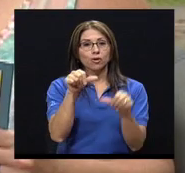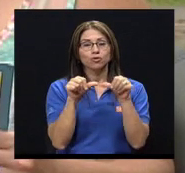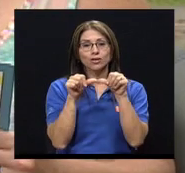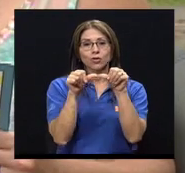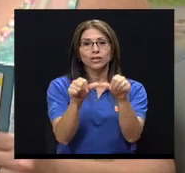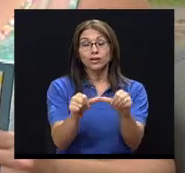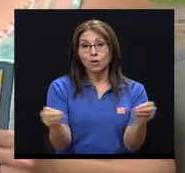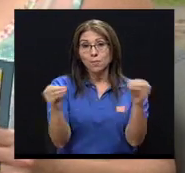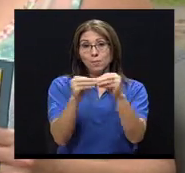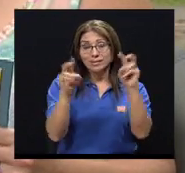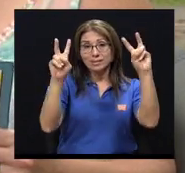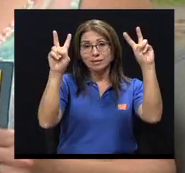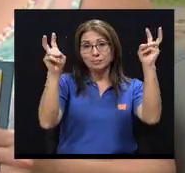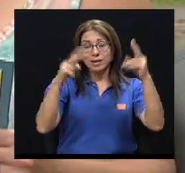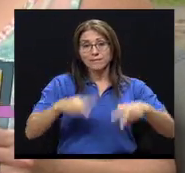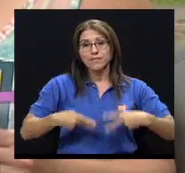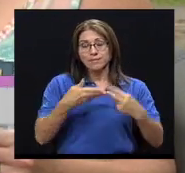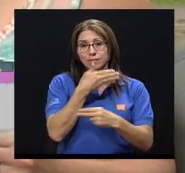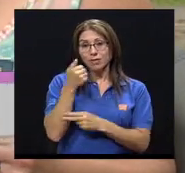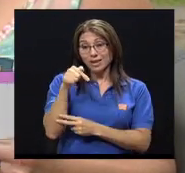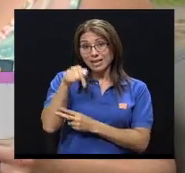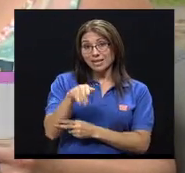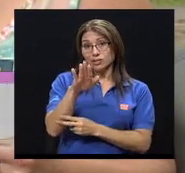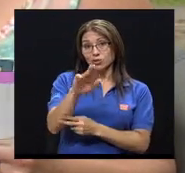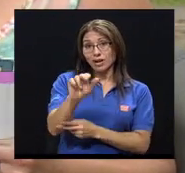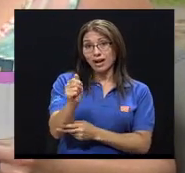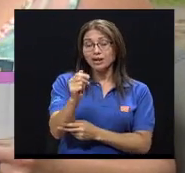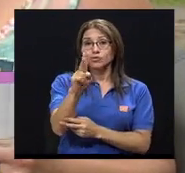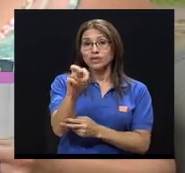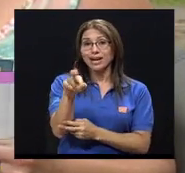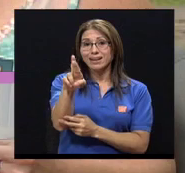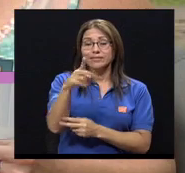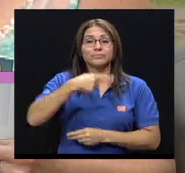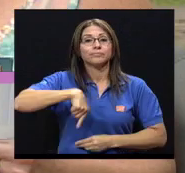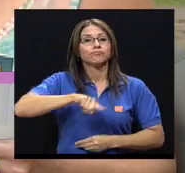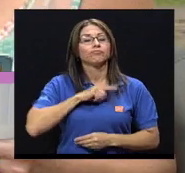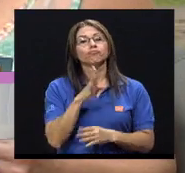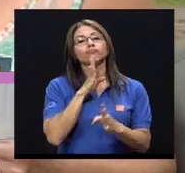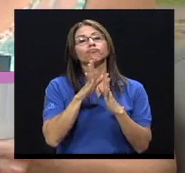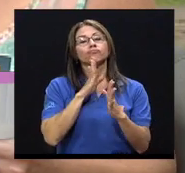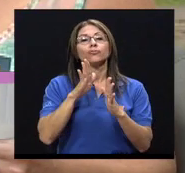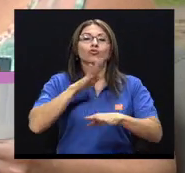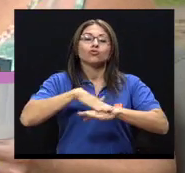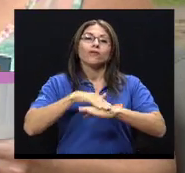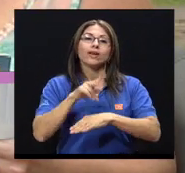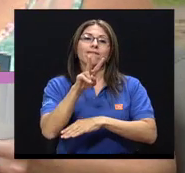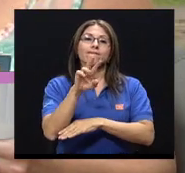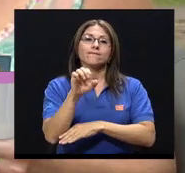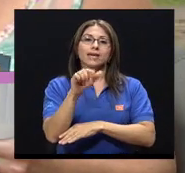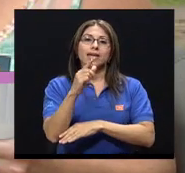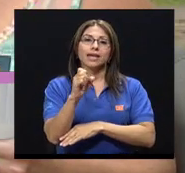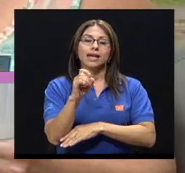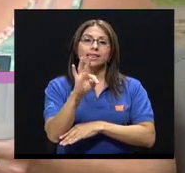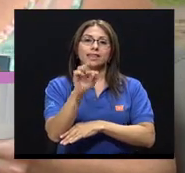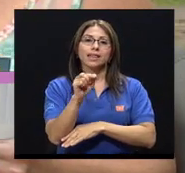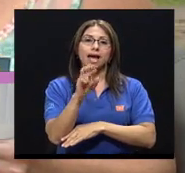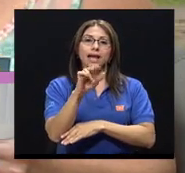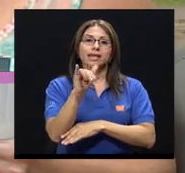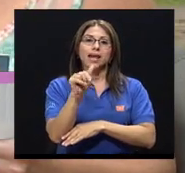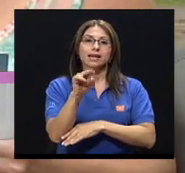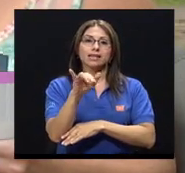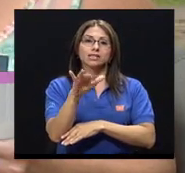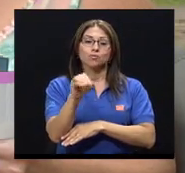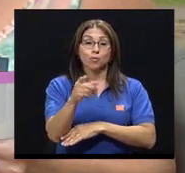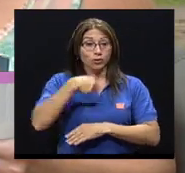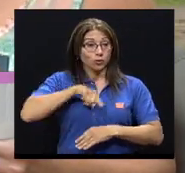Usted continúa con más de Vivir Mejor aquí en su canal UCR. Estamos conversando sobre el vegetarianismo y nos encontramos desde los jardines de la